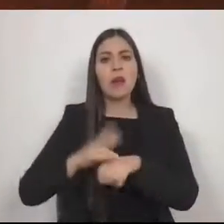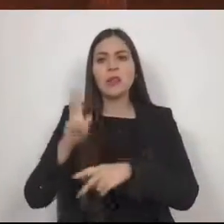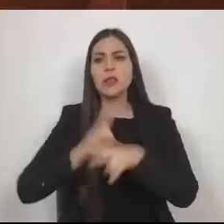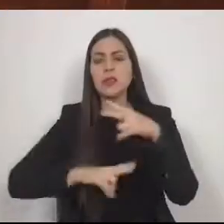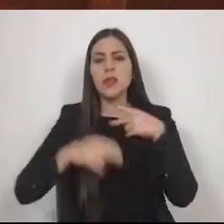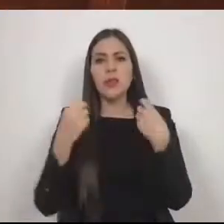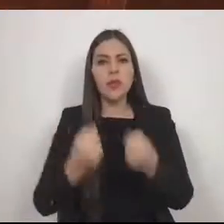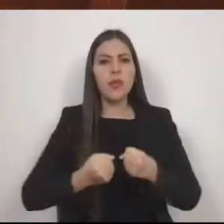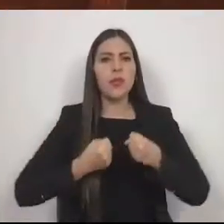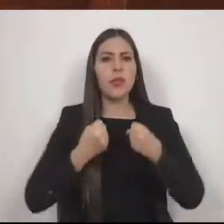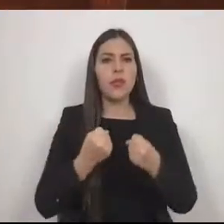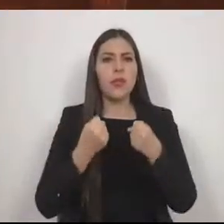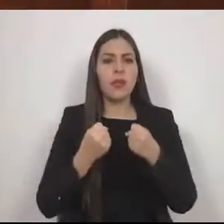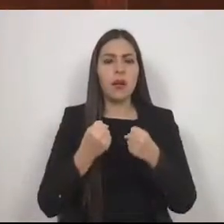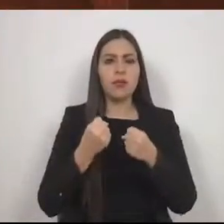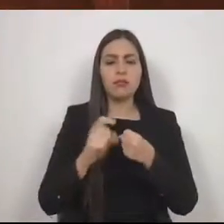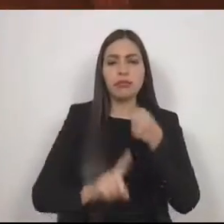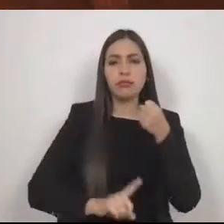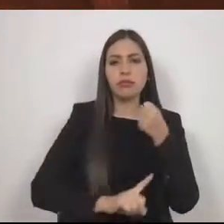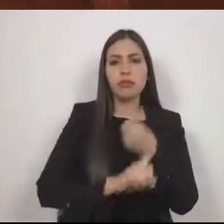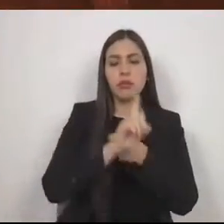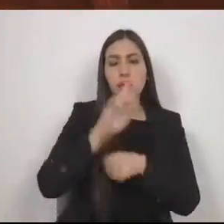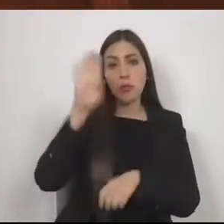y o extremos,